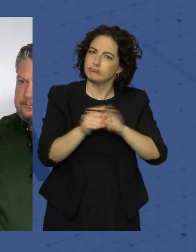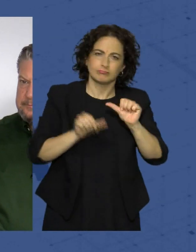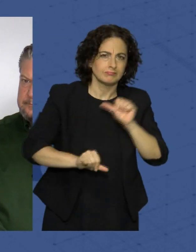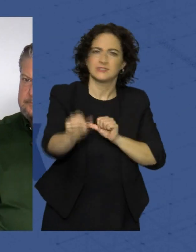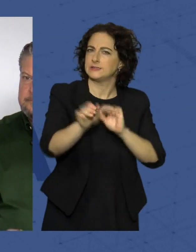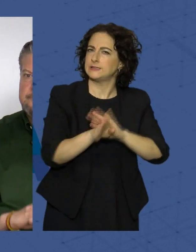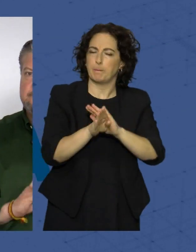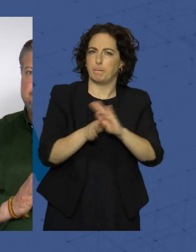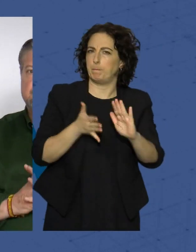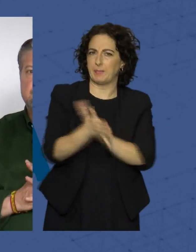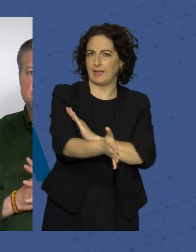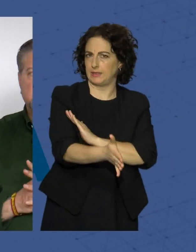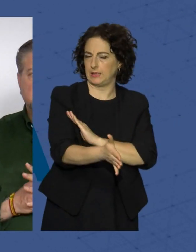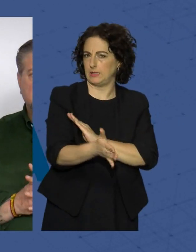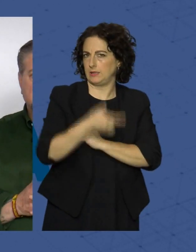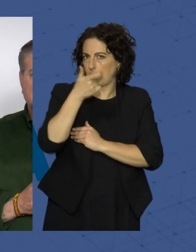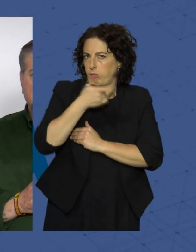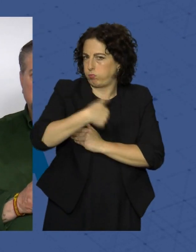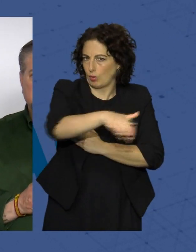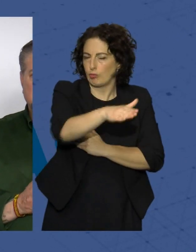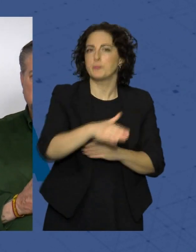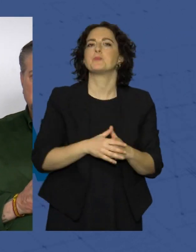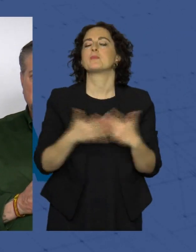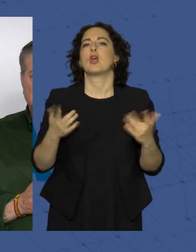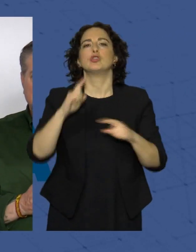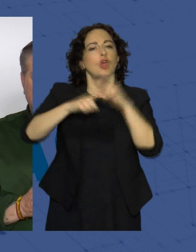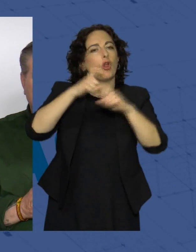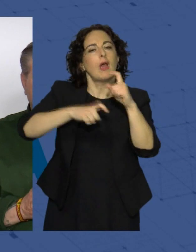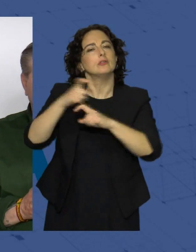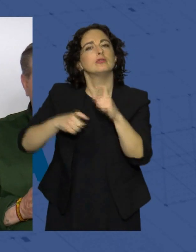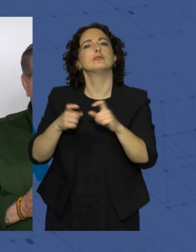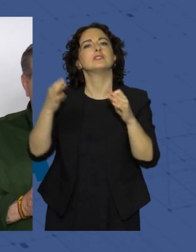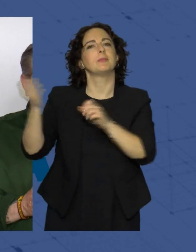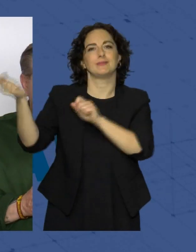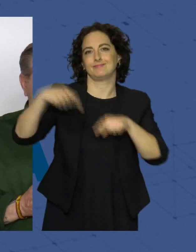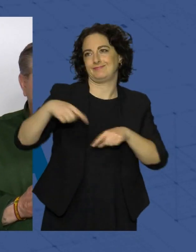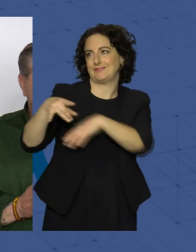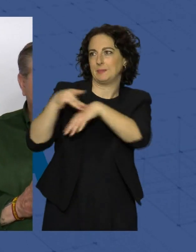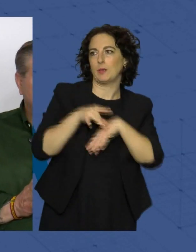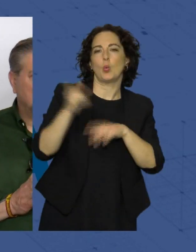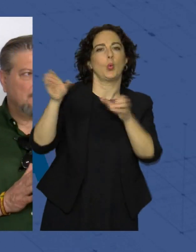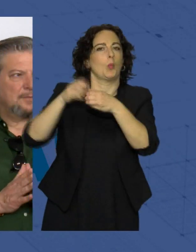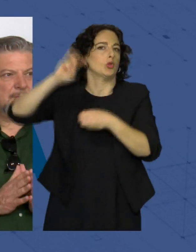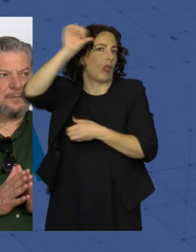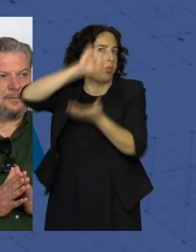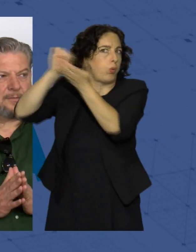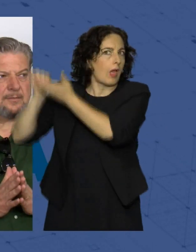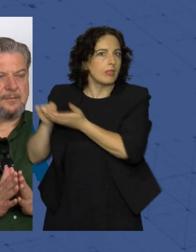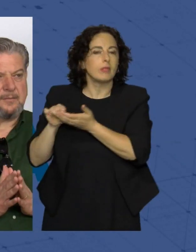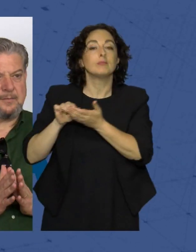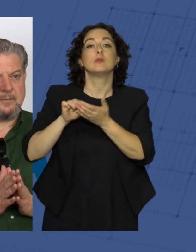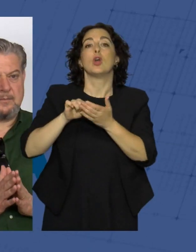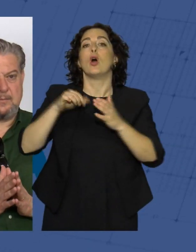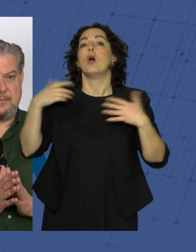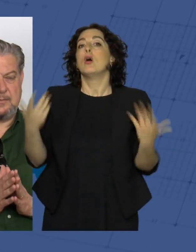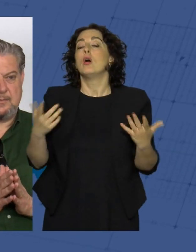que sea un festival que perdure en el tiempo. Todos los años solemos traer siempre un grupo de cualquier otra ciudad con el objeto de